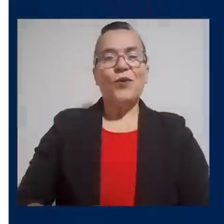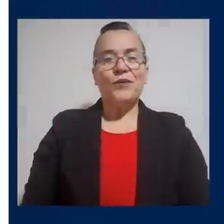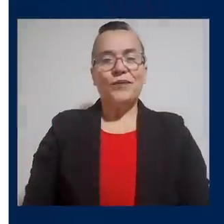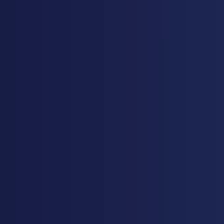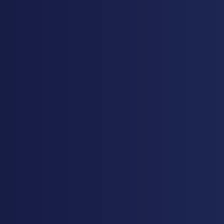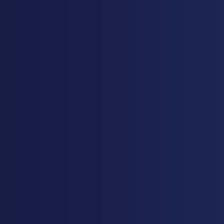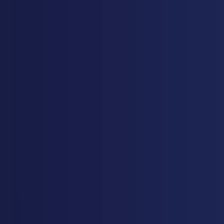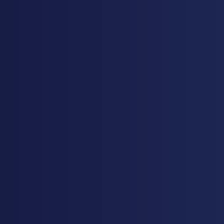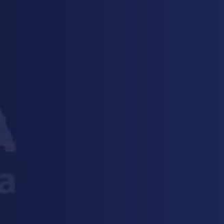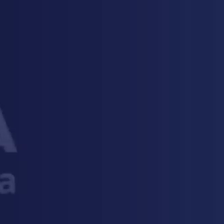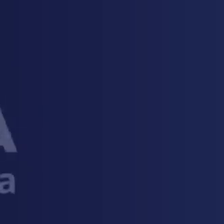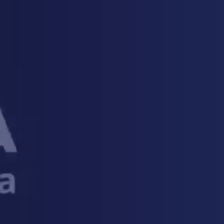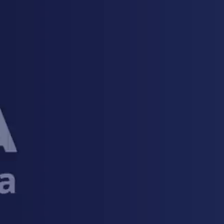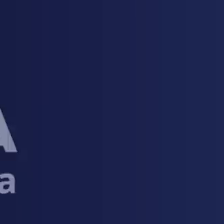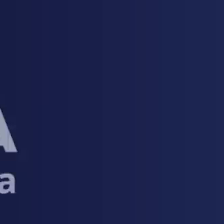mejor.